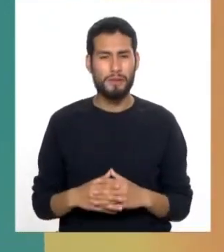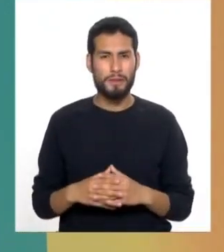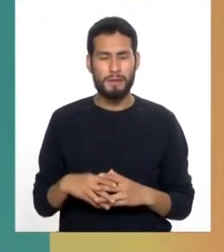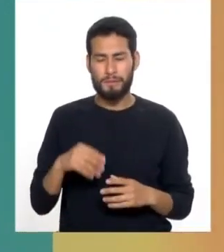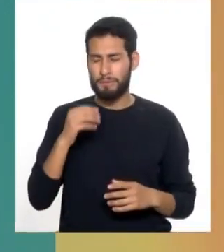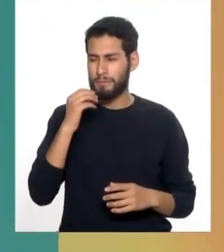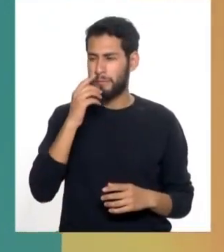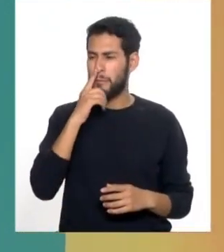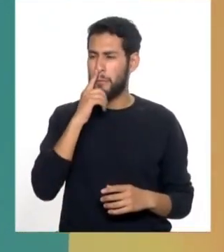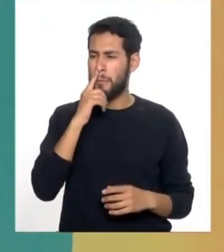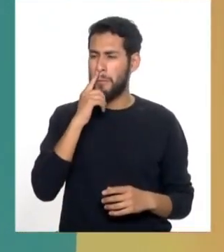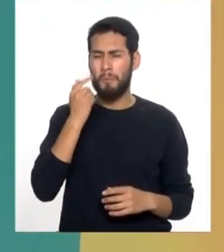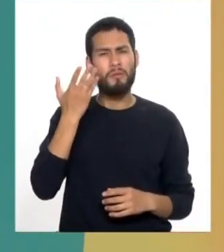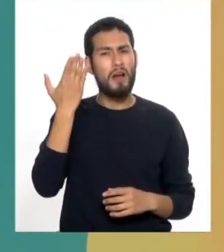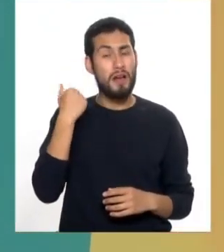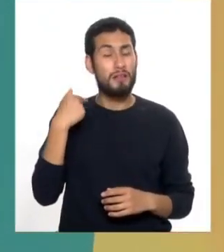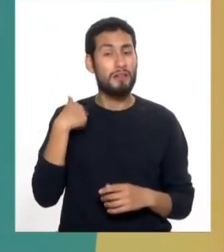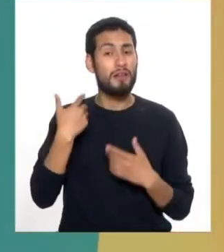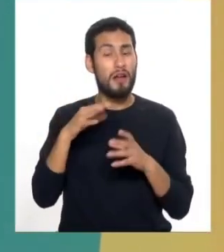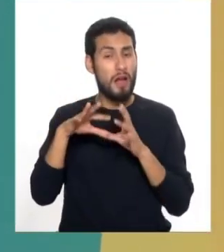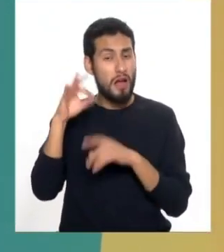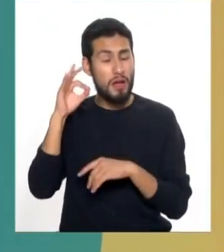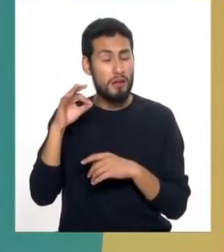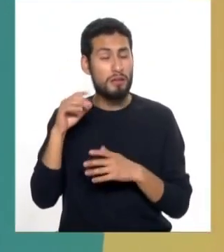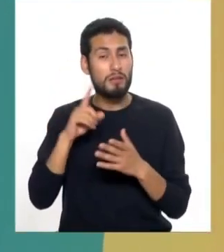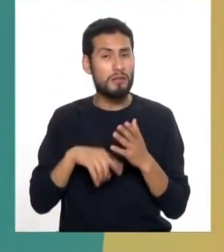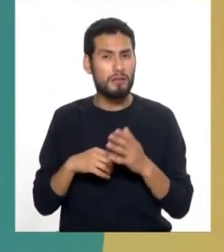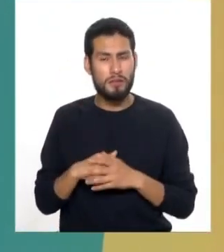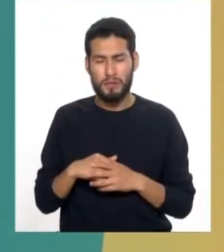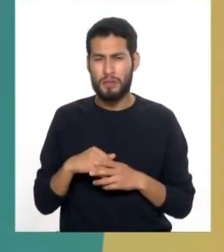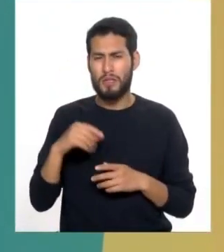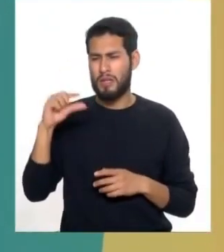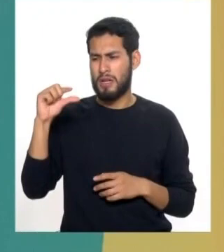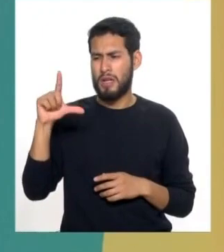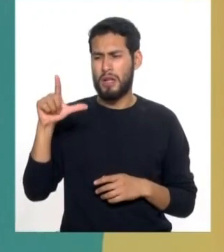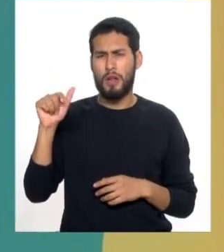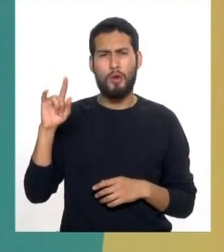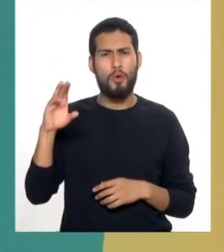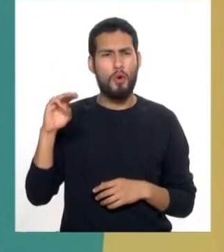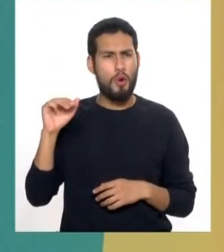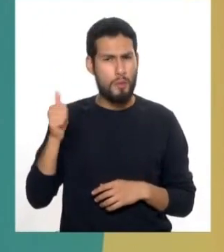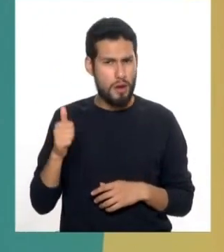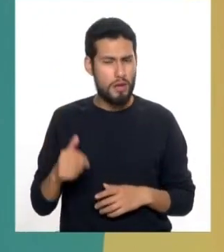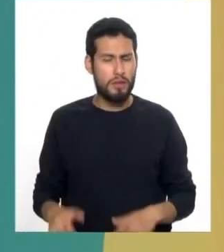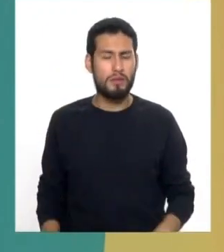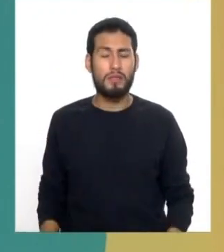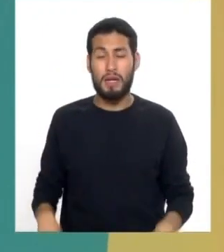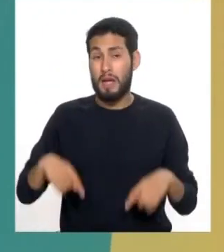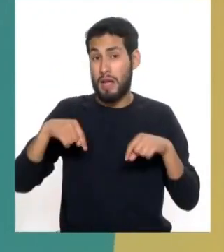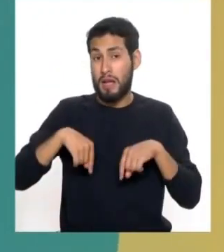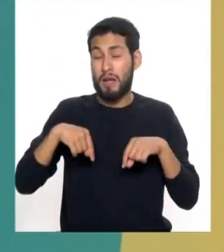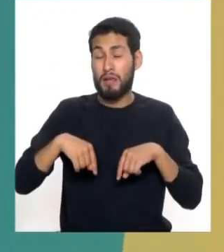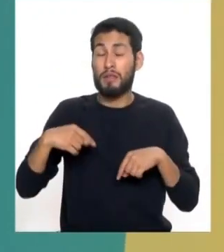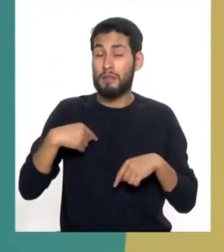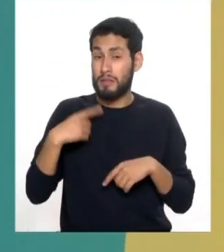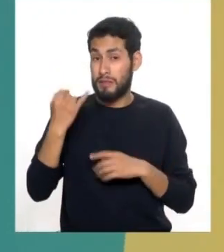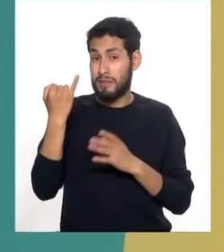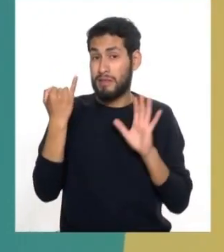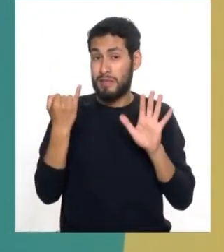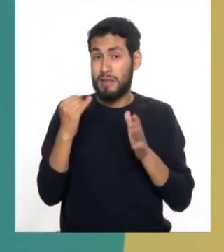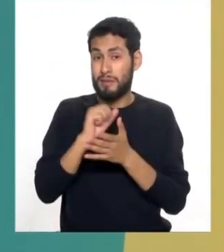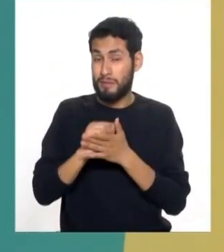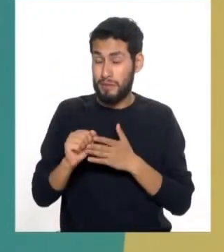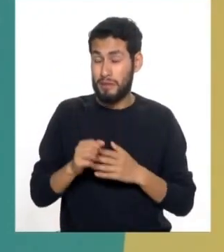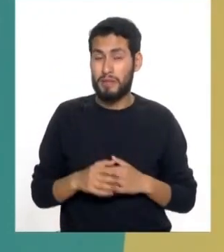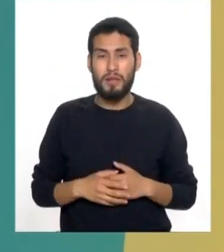previo a eso me detectaron un glaucoma incipiente, ahorita ya estoy como seis meses sin